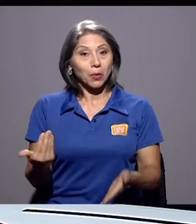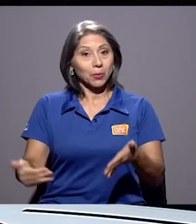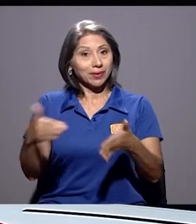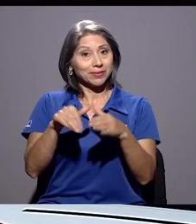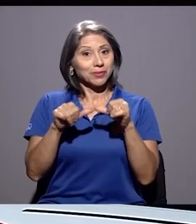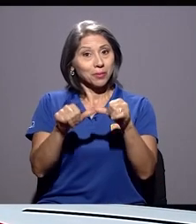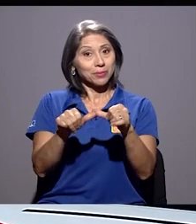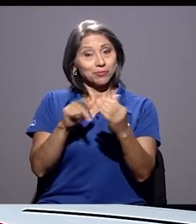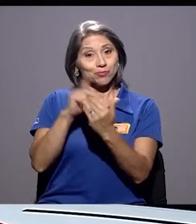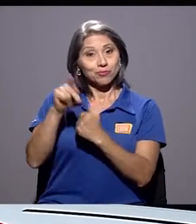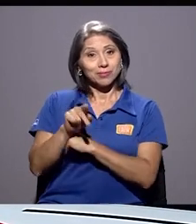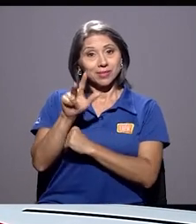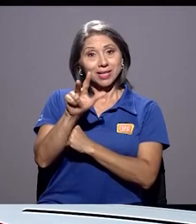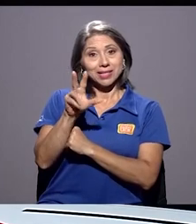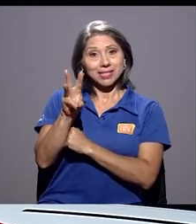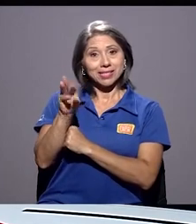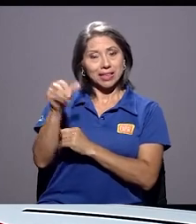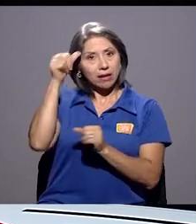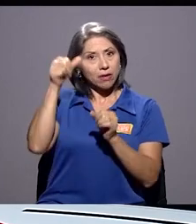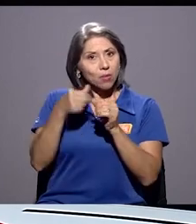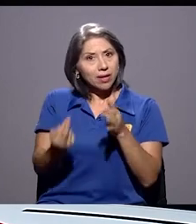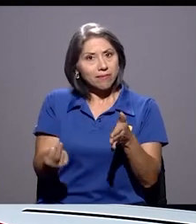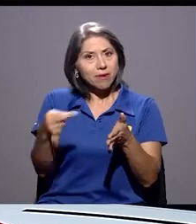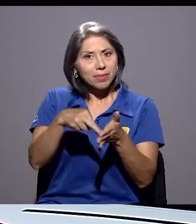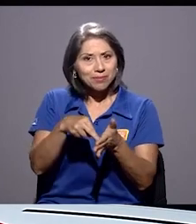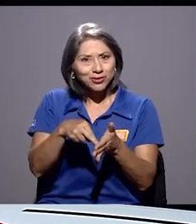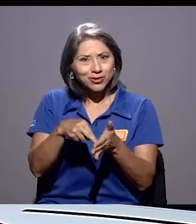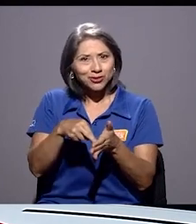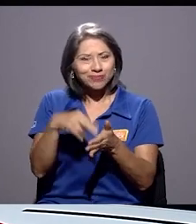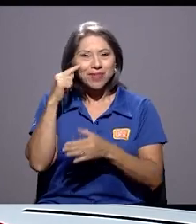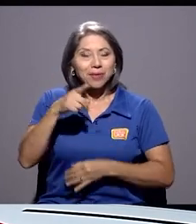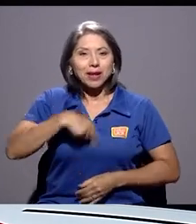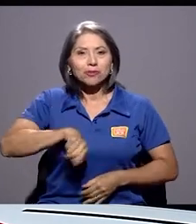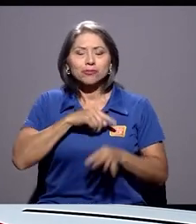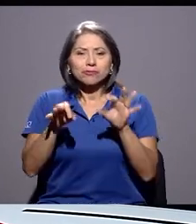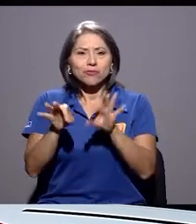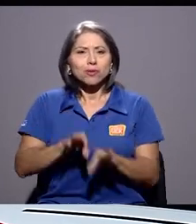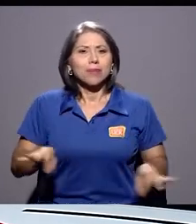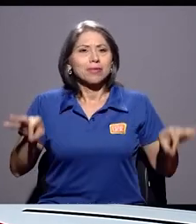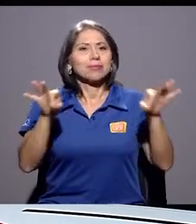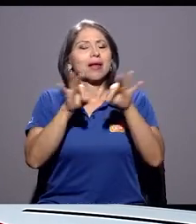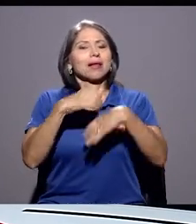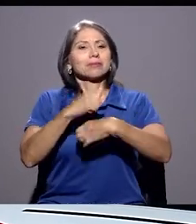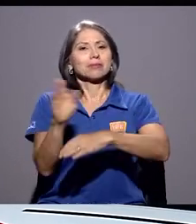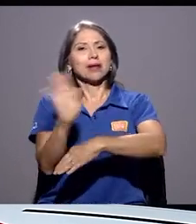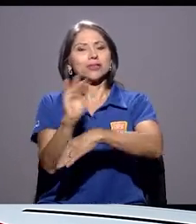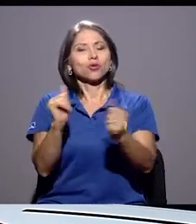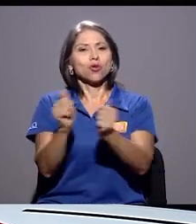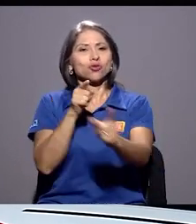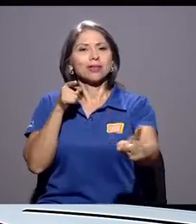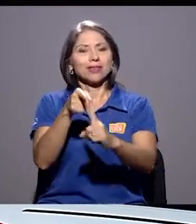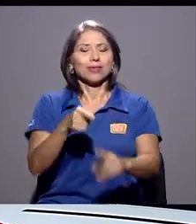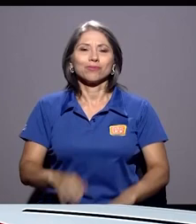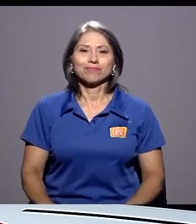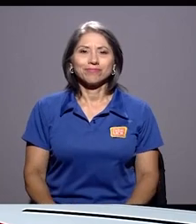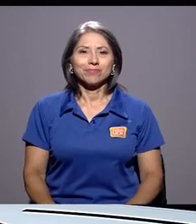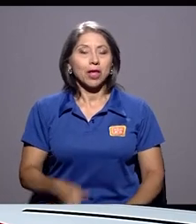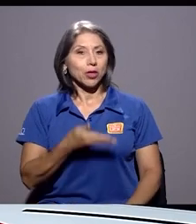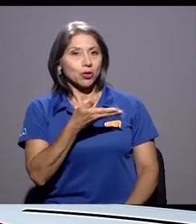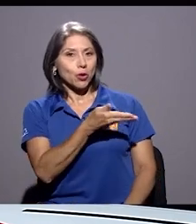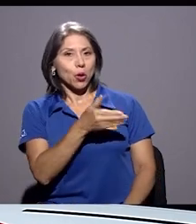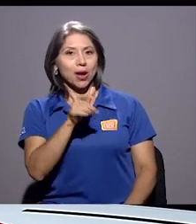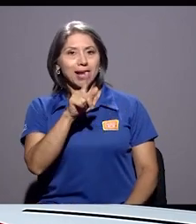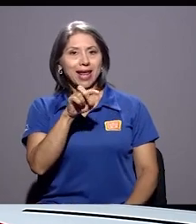Regresamos. Estamos en 360. Recuerda que repetimos y casualmente para nosotros es fundamental hacer televisión con sentido. Don